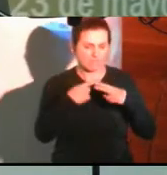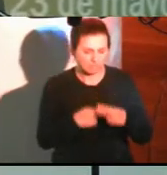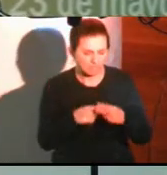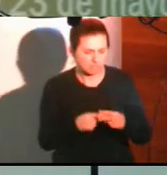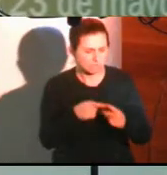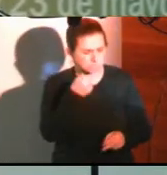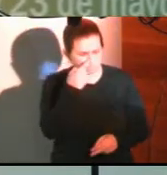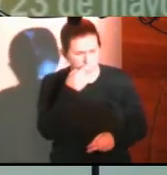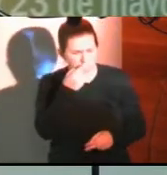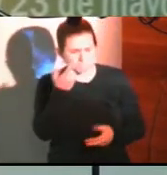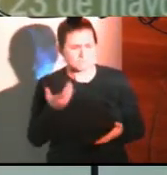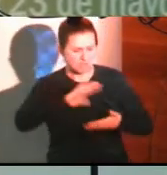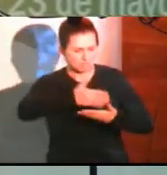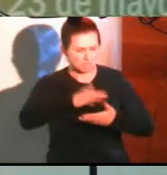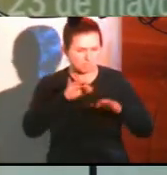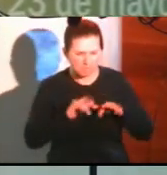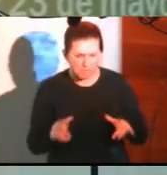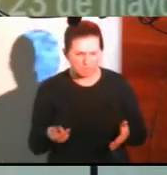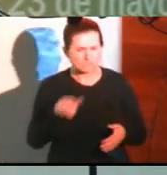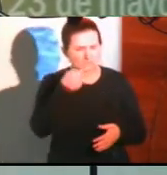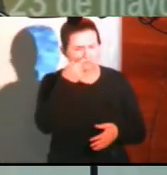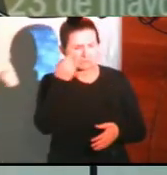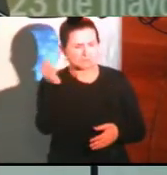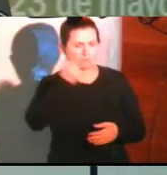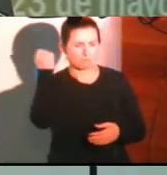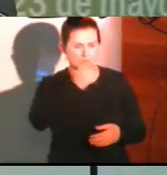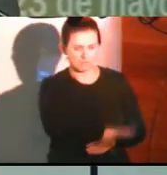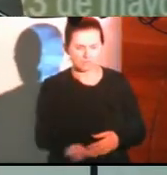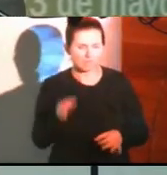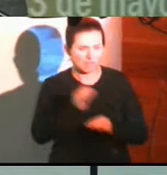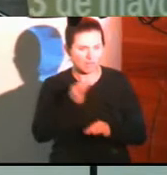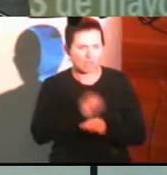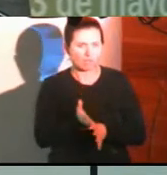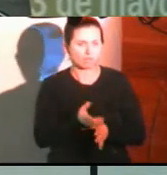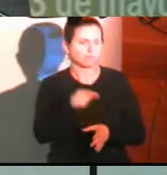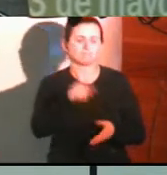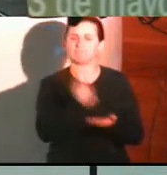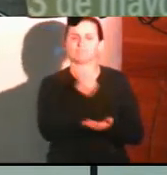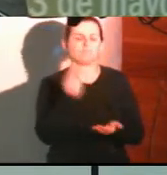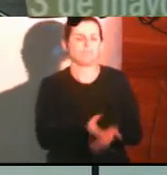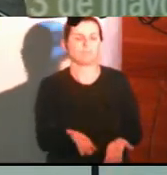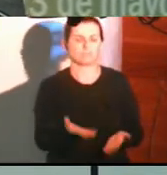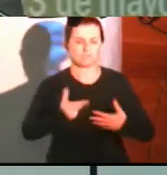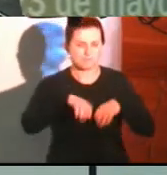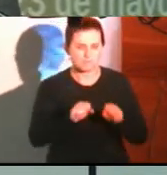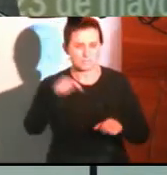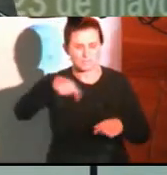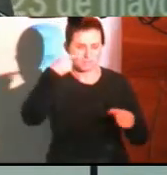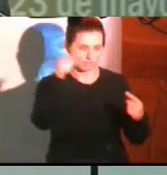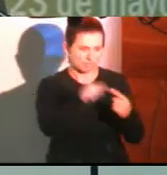informática y por todo lo que haga las tecnologías, difícilmente podamos concretar el objetivo. Y hemos tenido